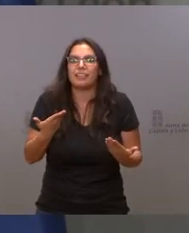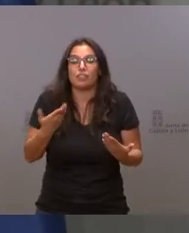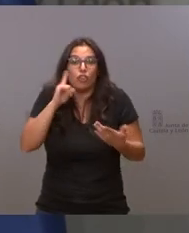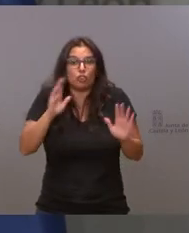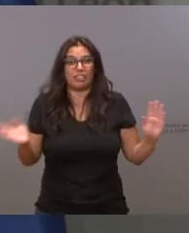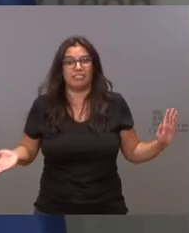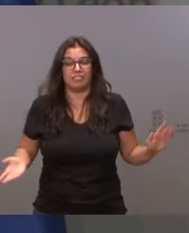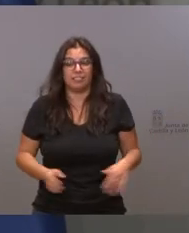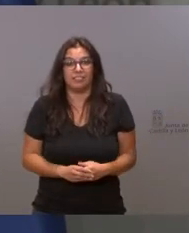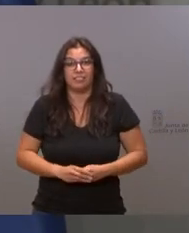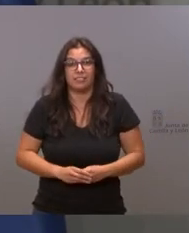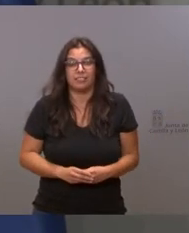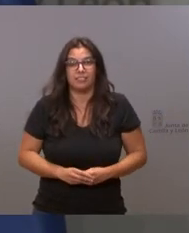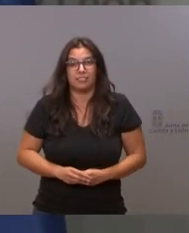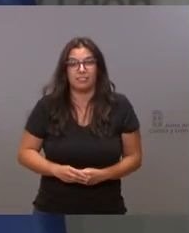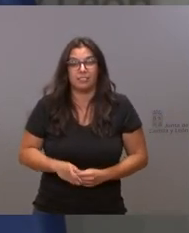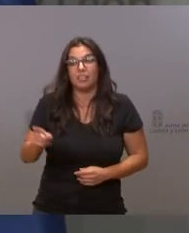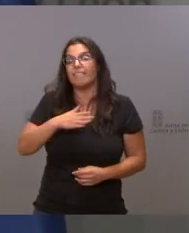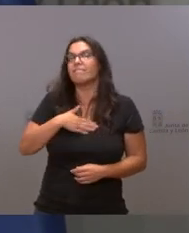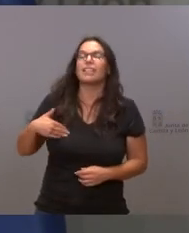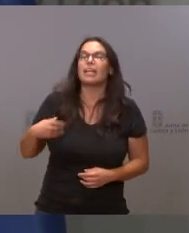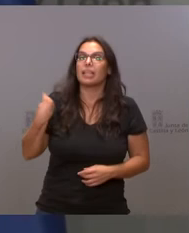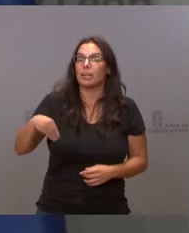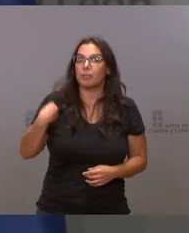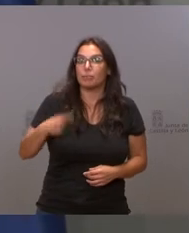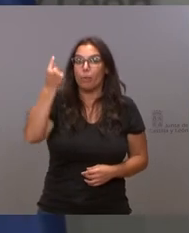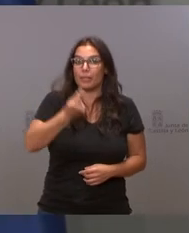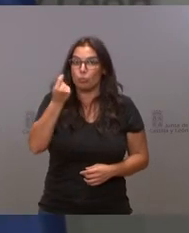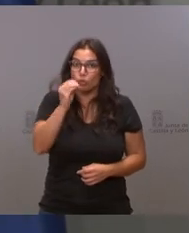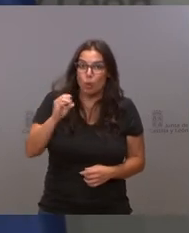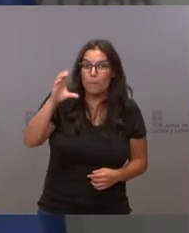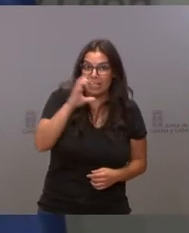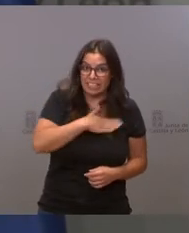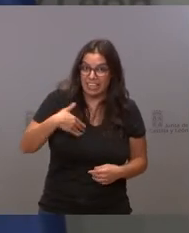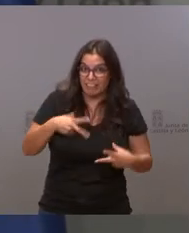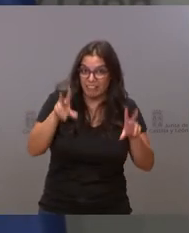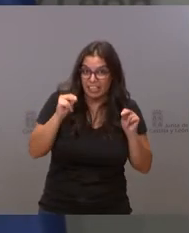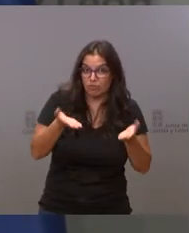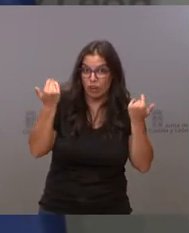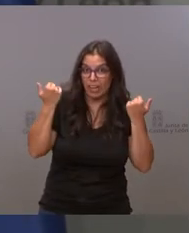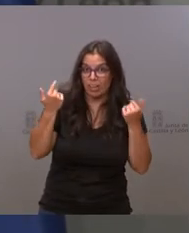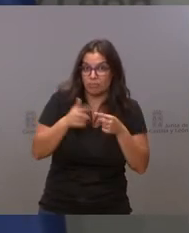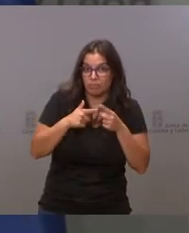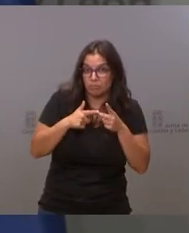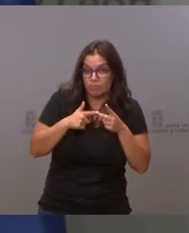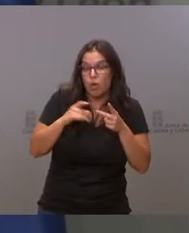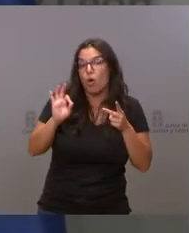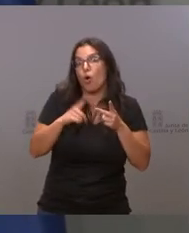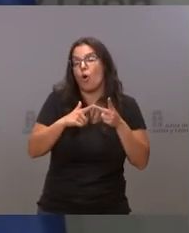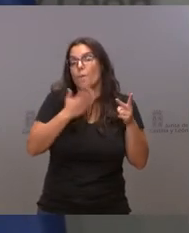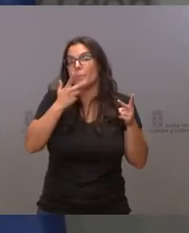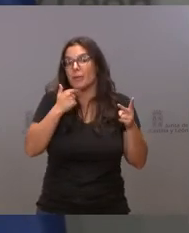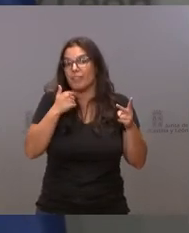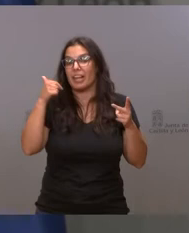sé. ¿Quiere que retire el incremento presupuestario? ¿Quiere que retire el plan de